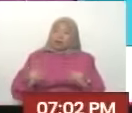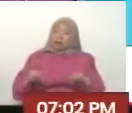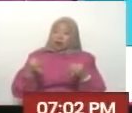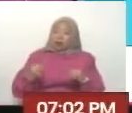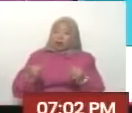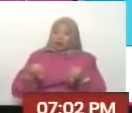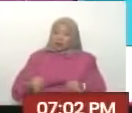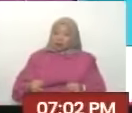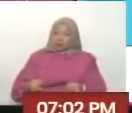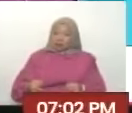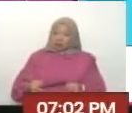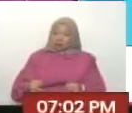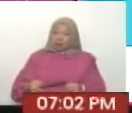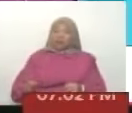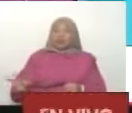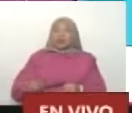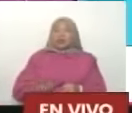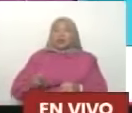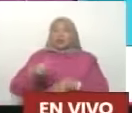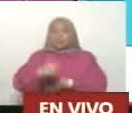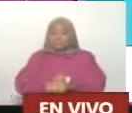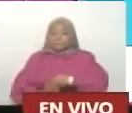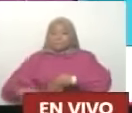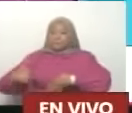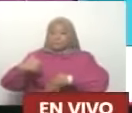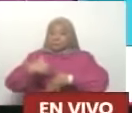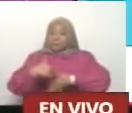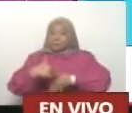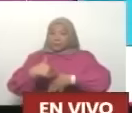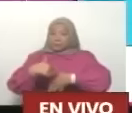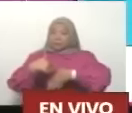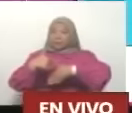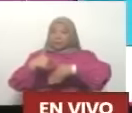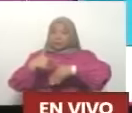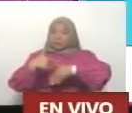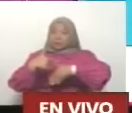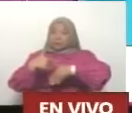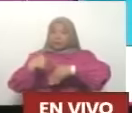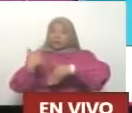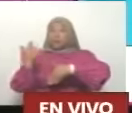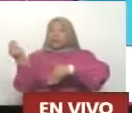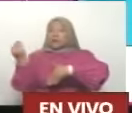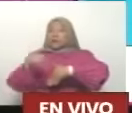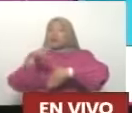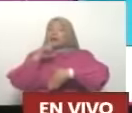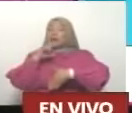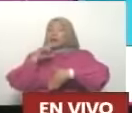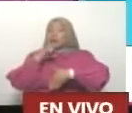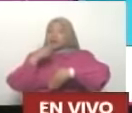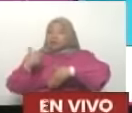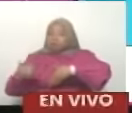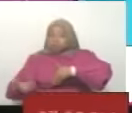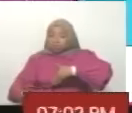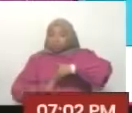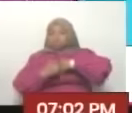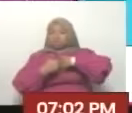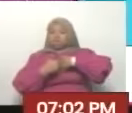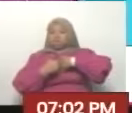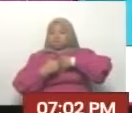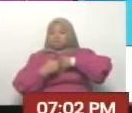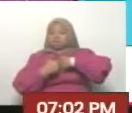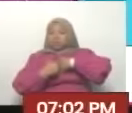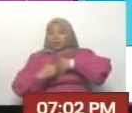nosotros los países del sur somos los que más padecemos el ataque tremendo